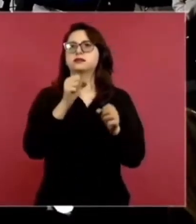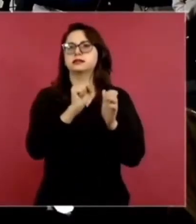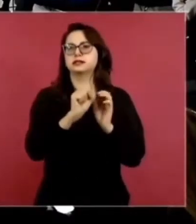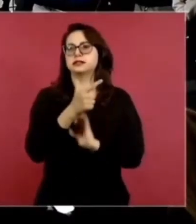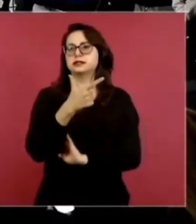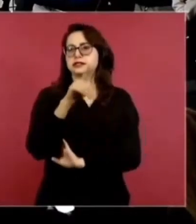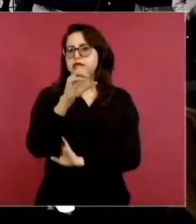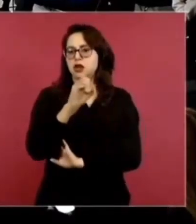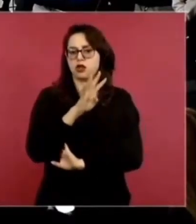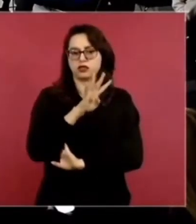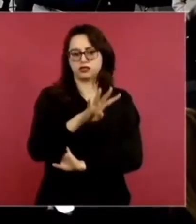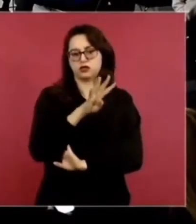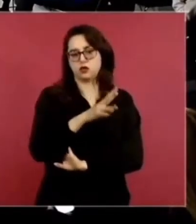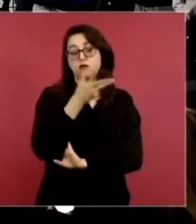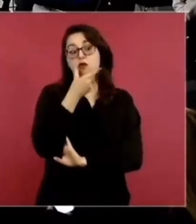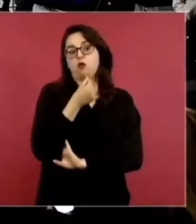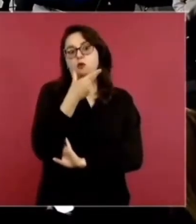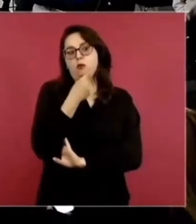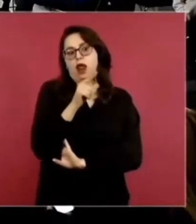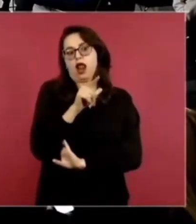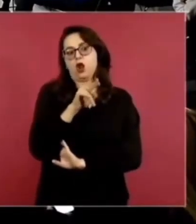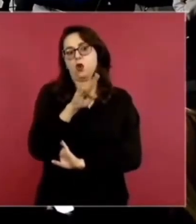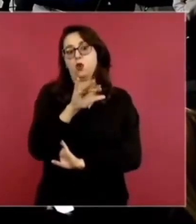XX,